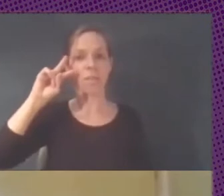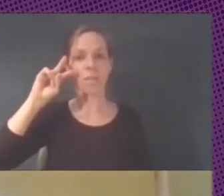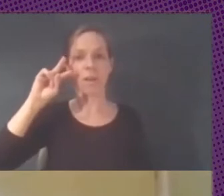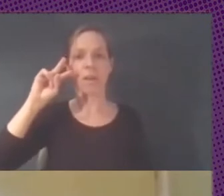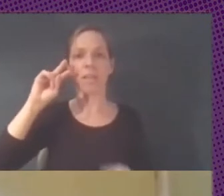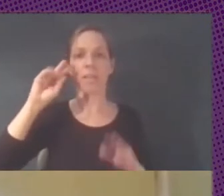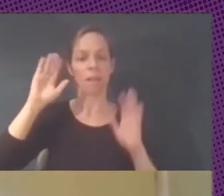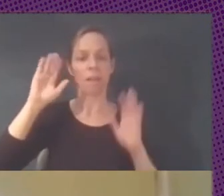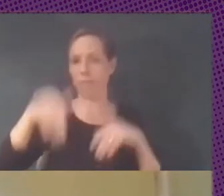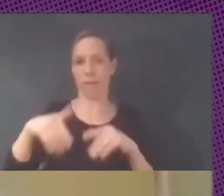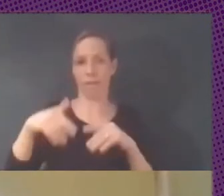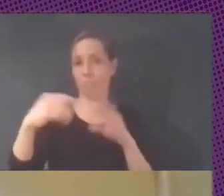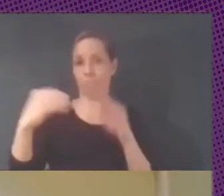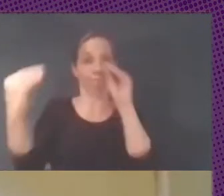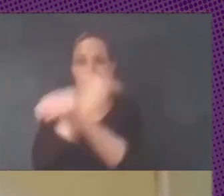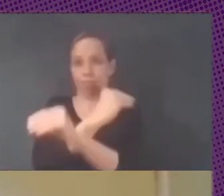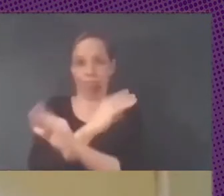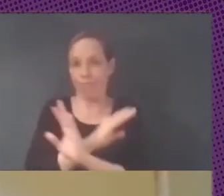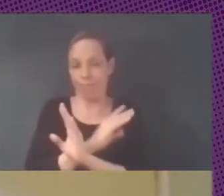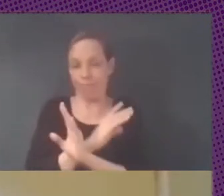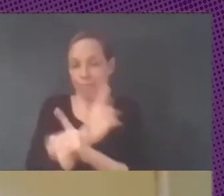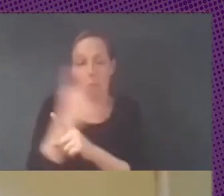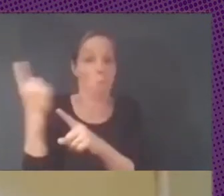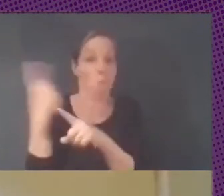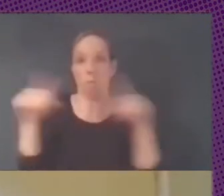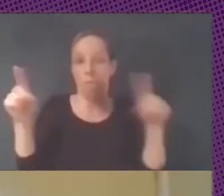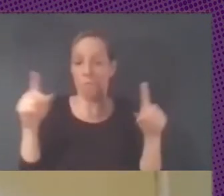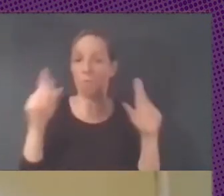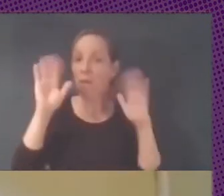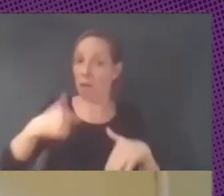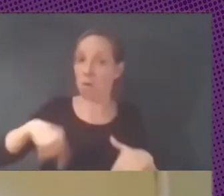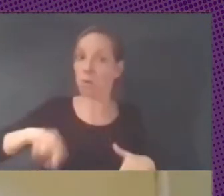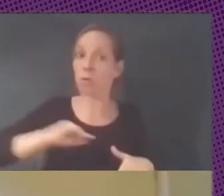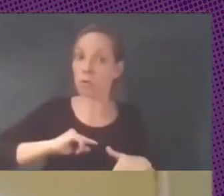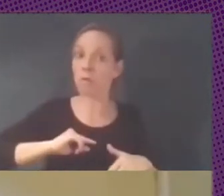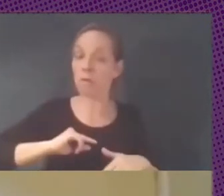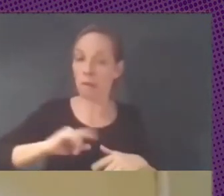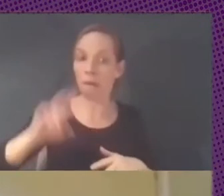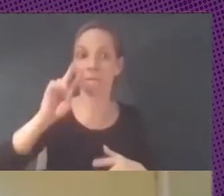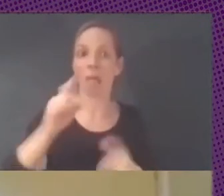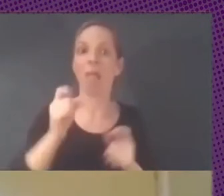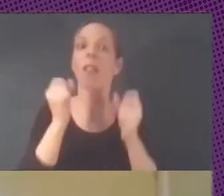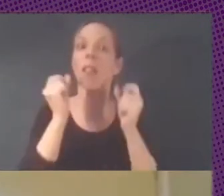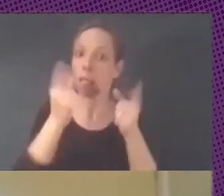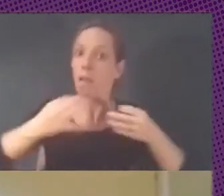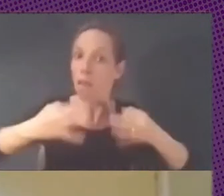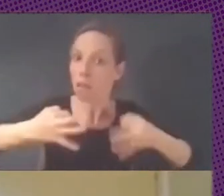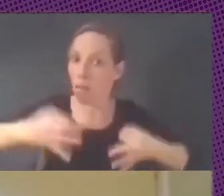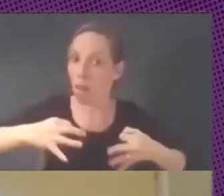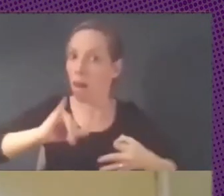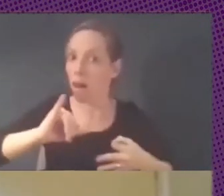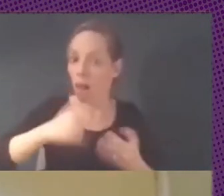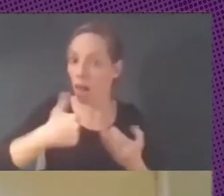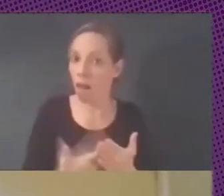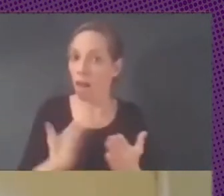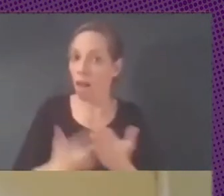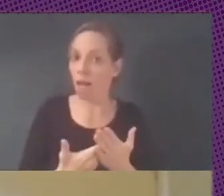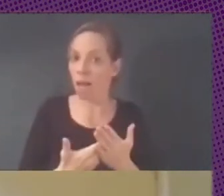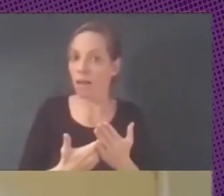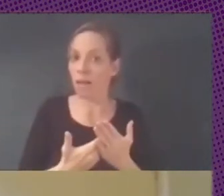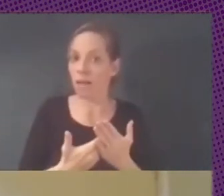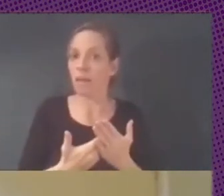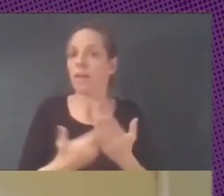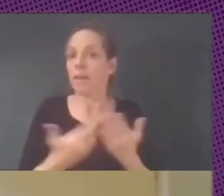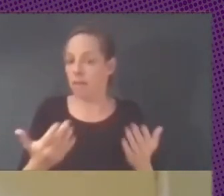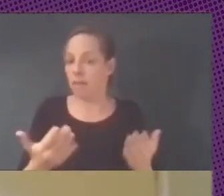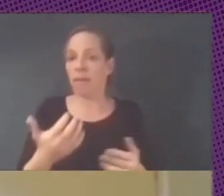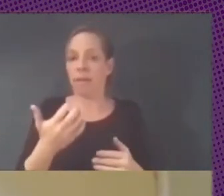de eso tuvimos una opción mucho más segura entonces así que tenemos por